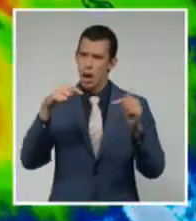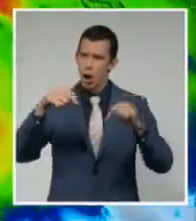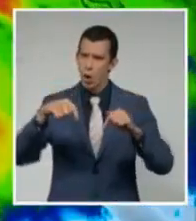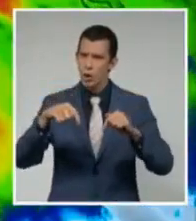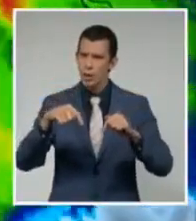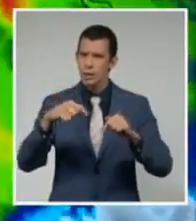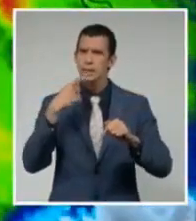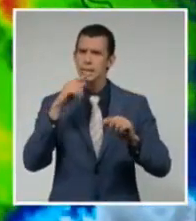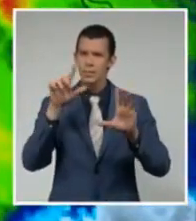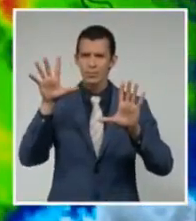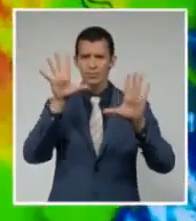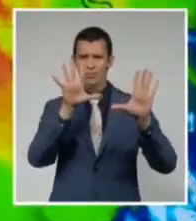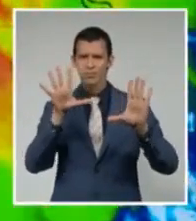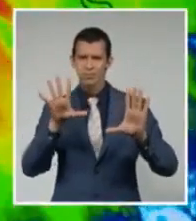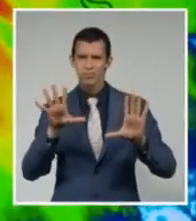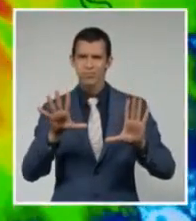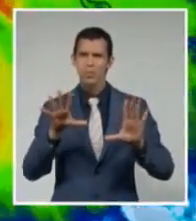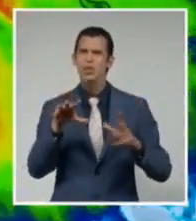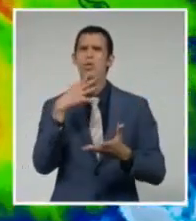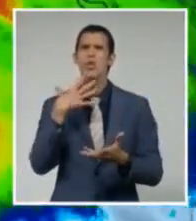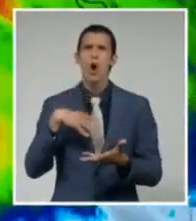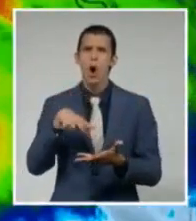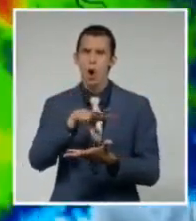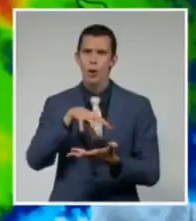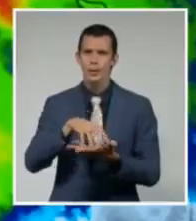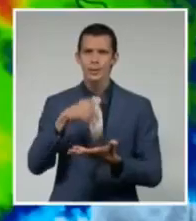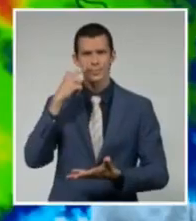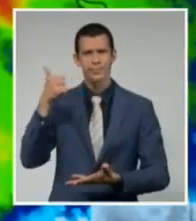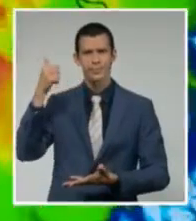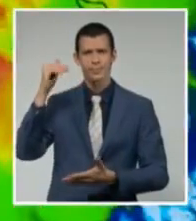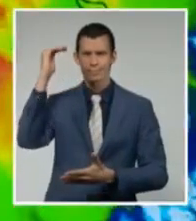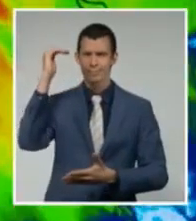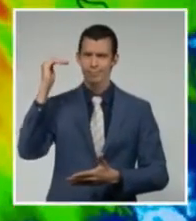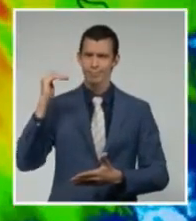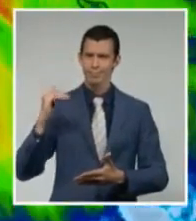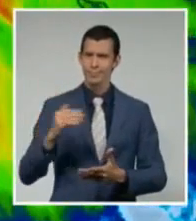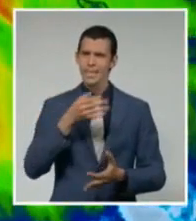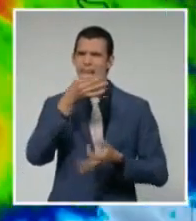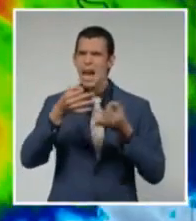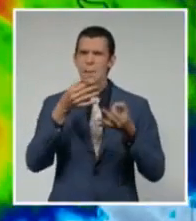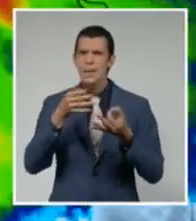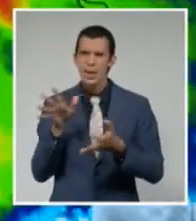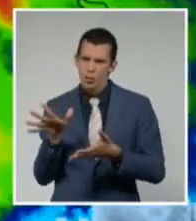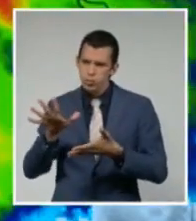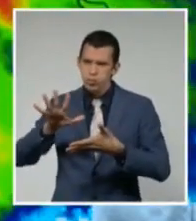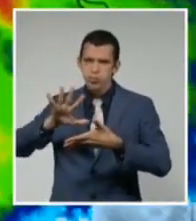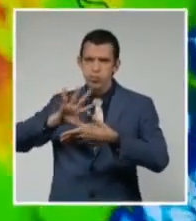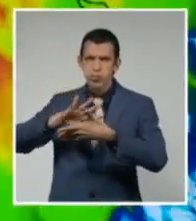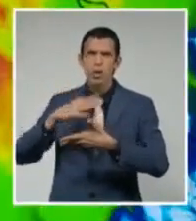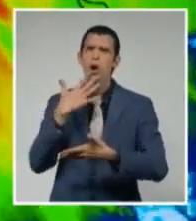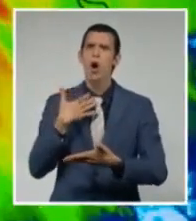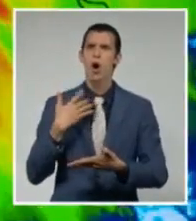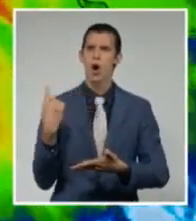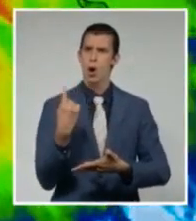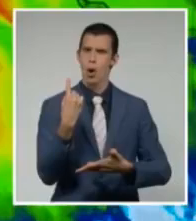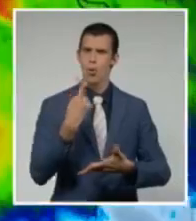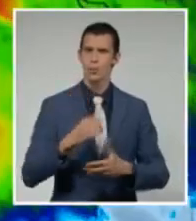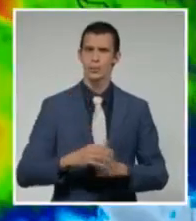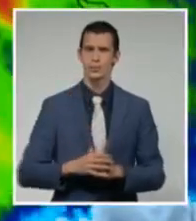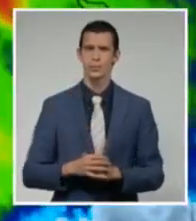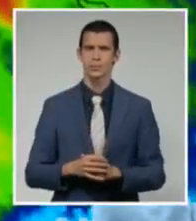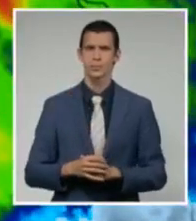19.3 grados norte, 73.5 grados en longitud oeste. Eso queda 135 kilómetros